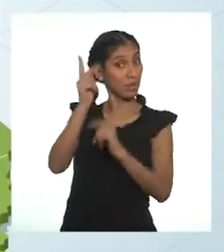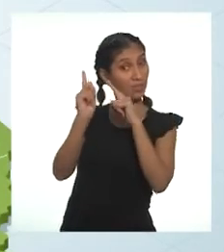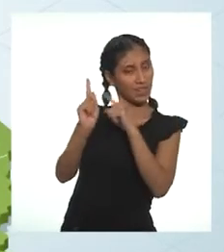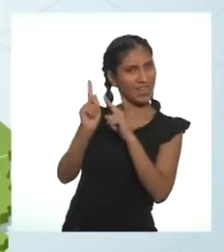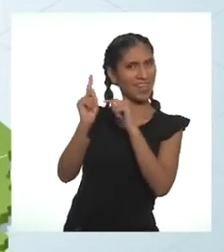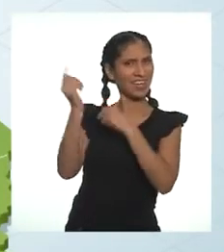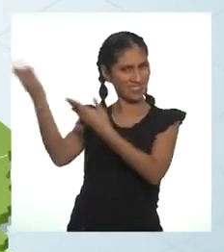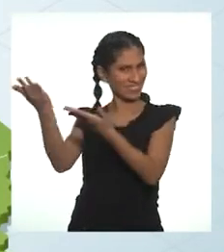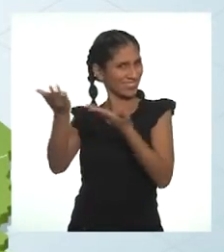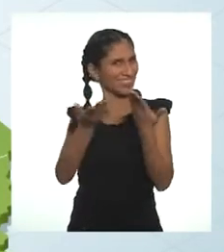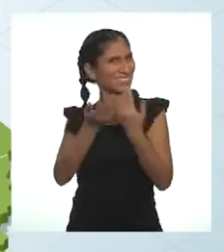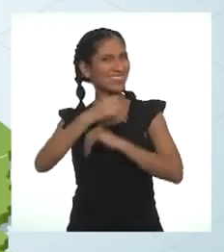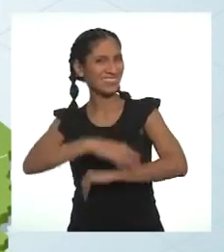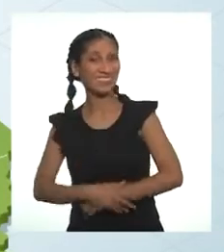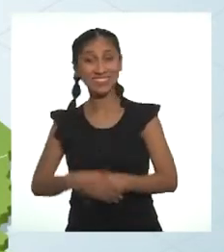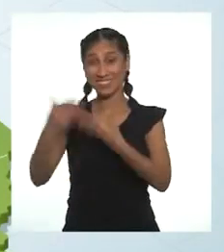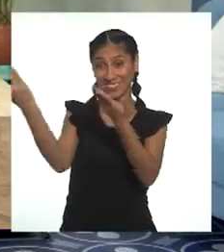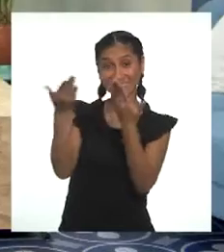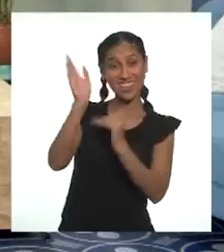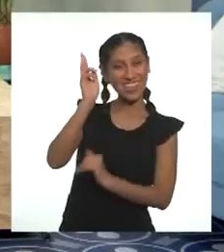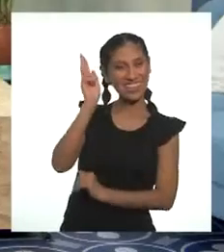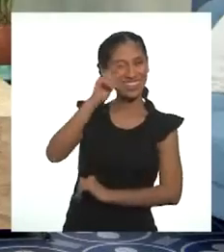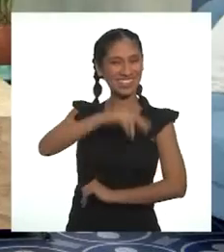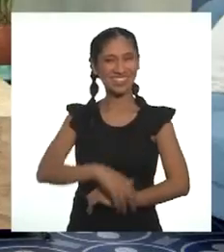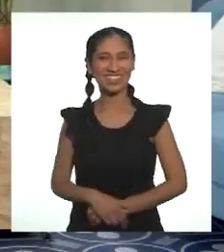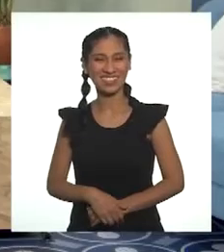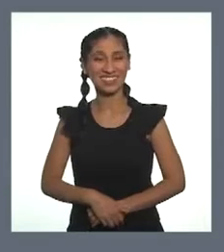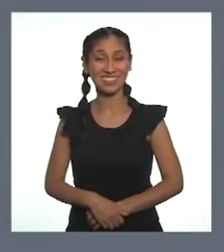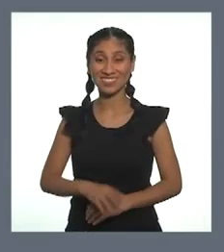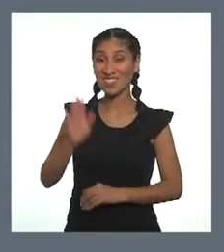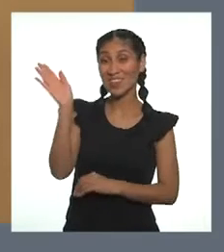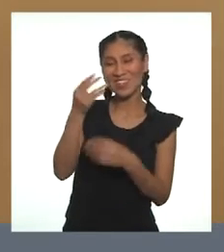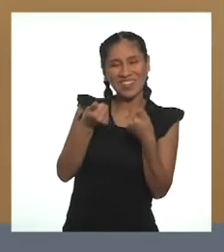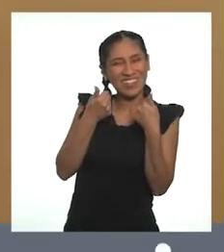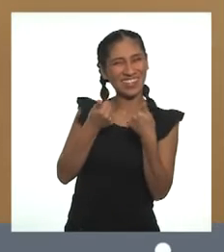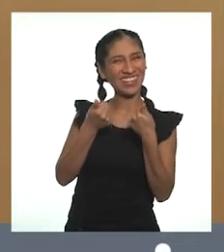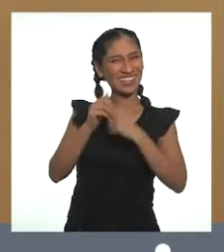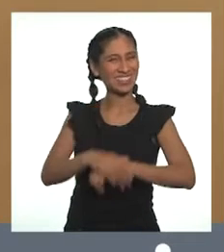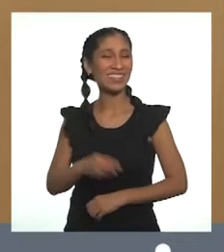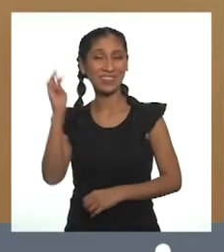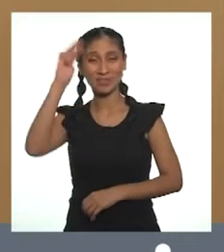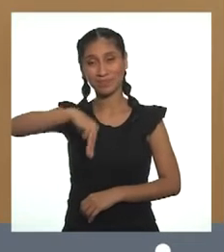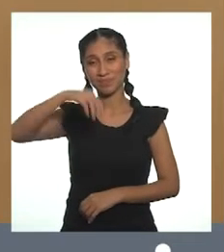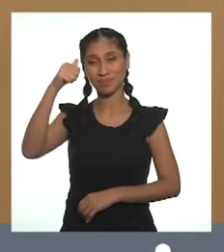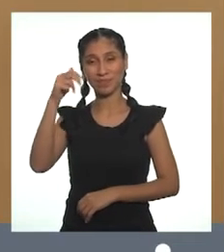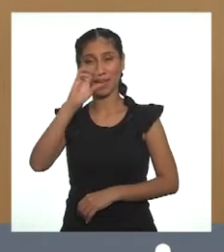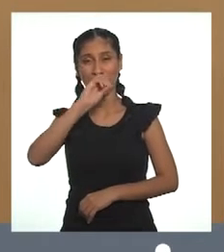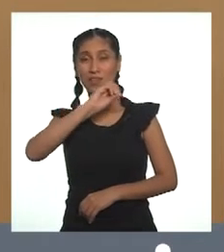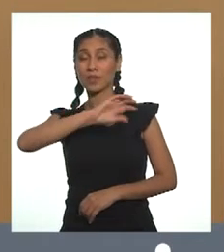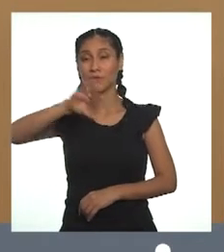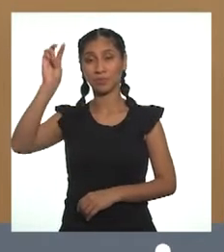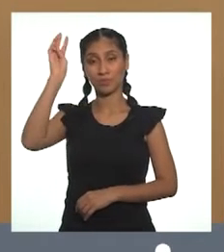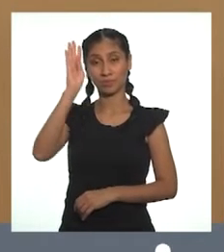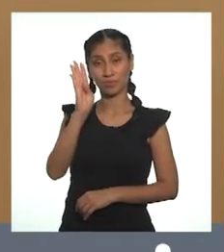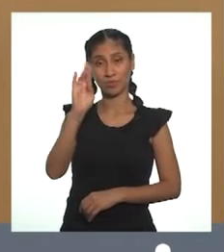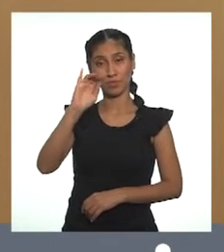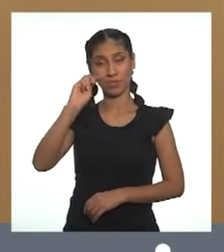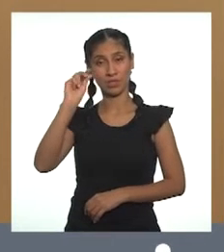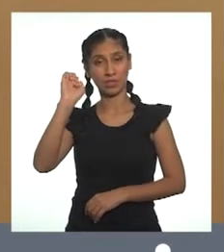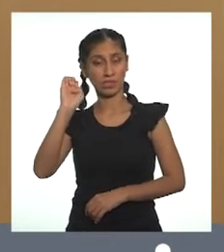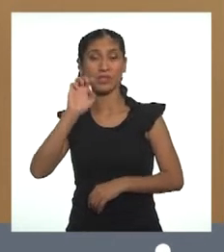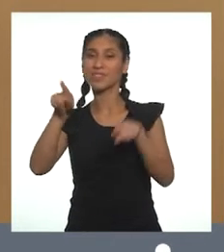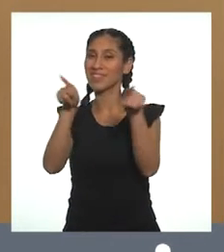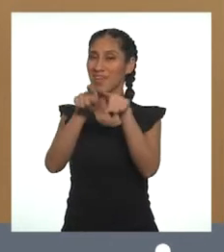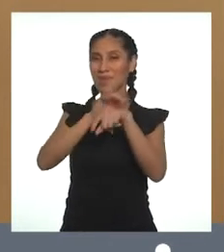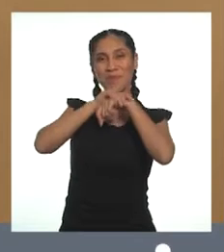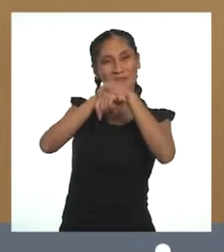visita de la profesora, a quien le doy el pase. ¡Bienvenida, profesora! ¡Un gusto, Mario, Brigitte! Y mis